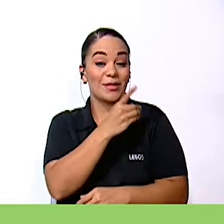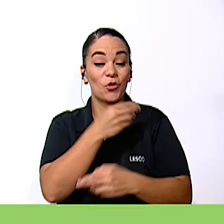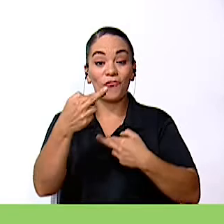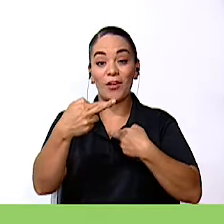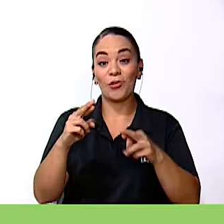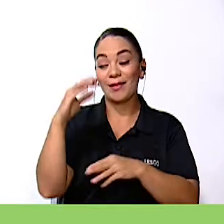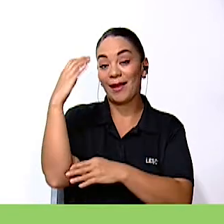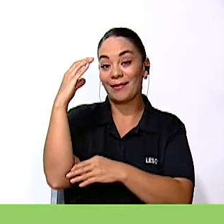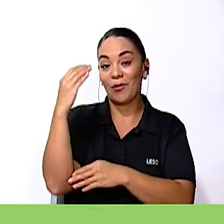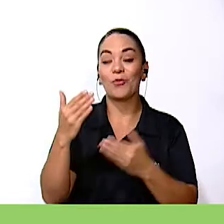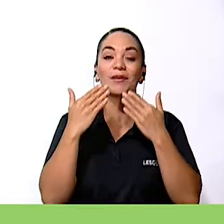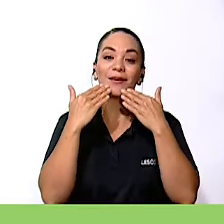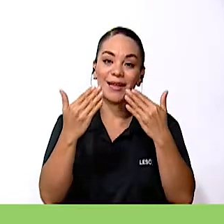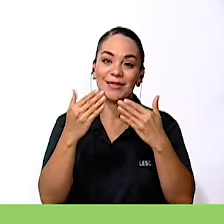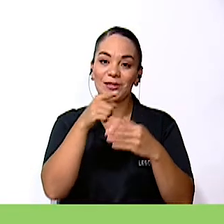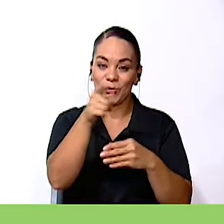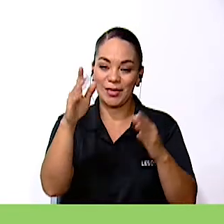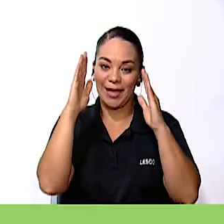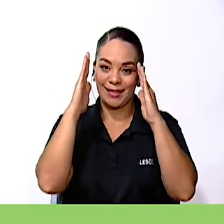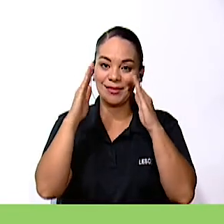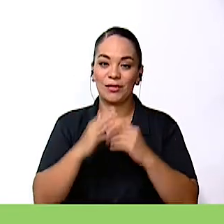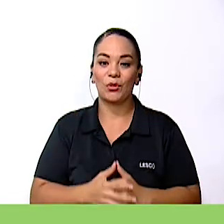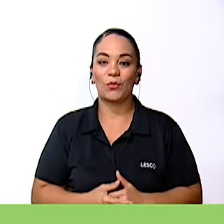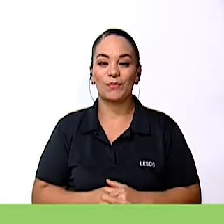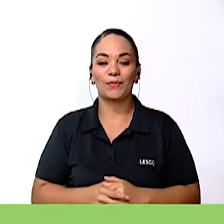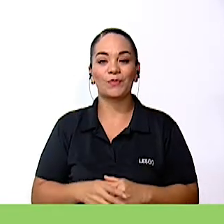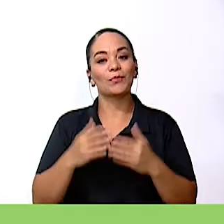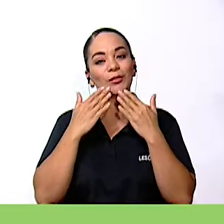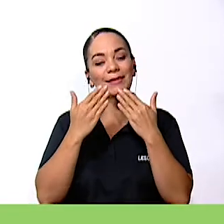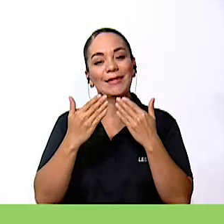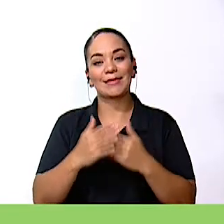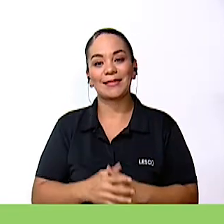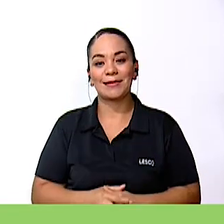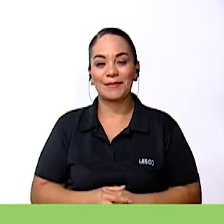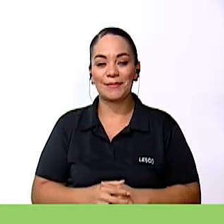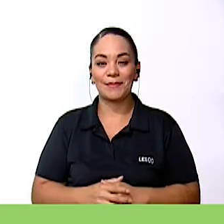De Cartago Agradecemos su atención Muchas gracias